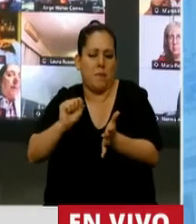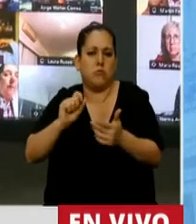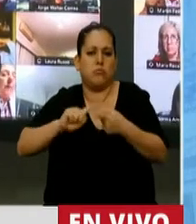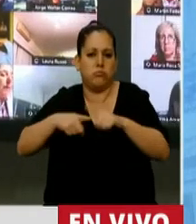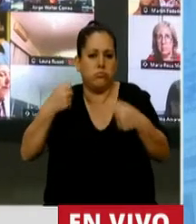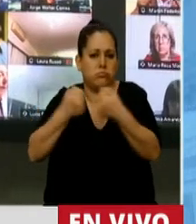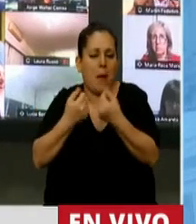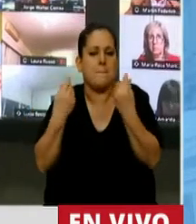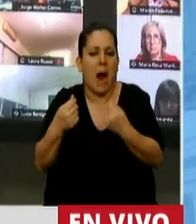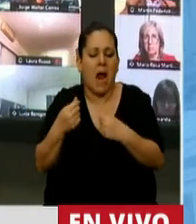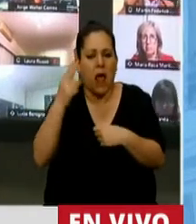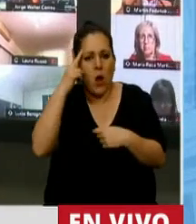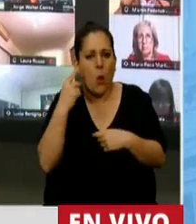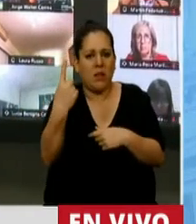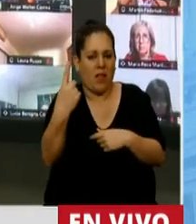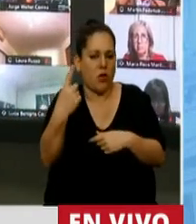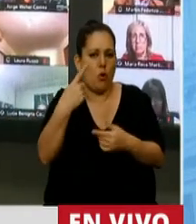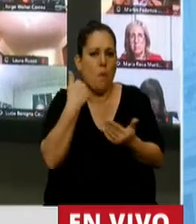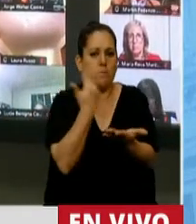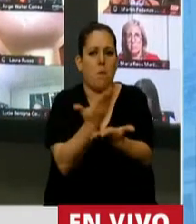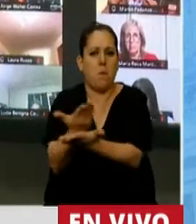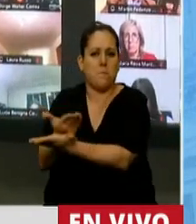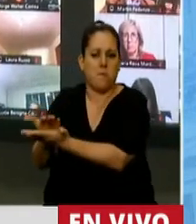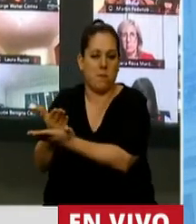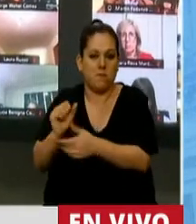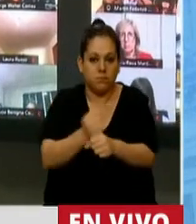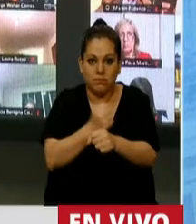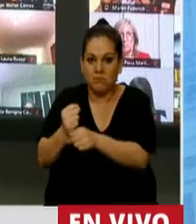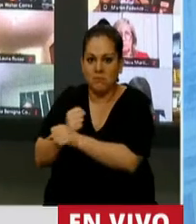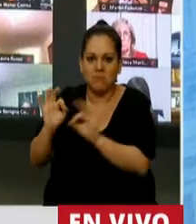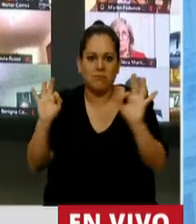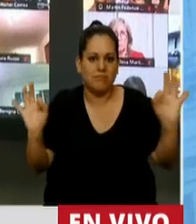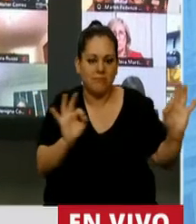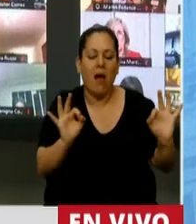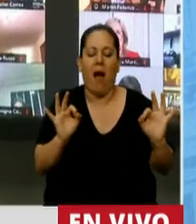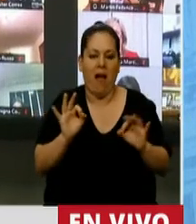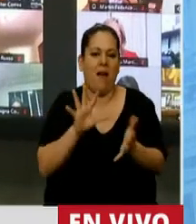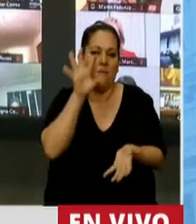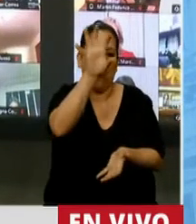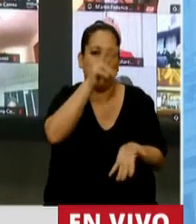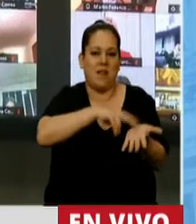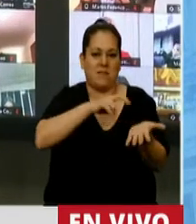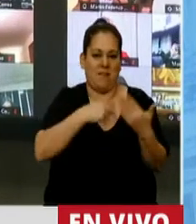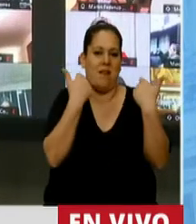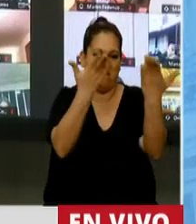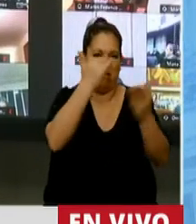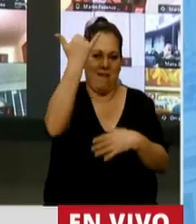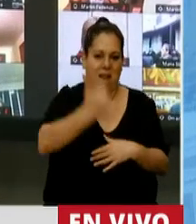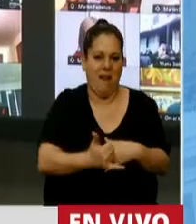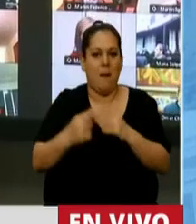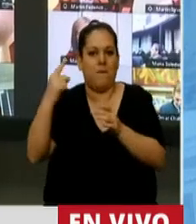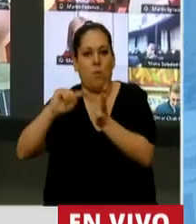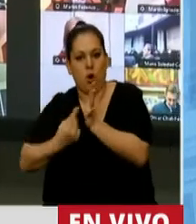91 proyectos. Y con esos 91 proyectos aprobados, Salta es la segunda jurisdicción más beneficiada después de la provincia de Buenos Aires.